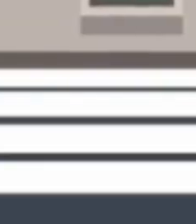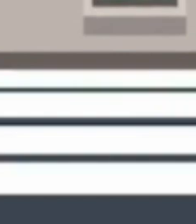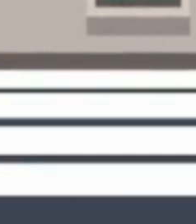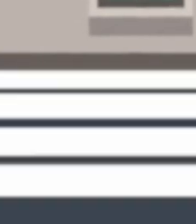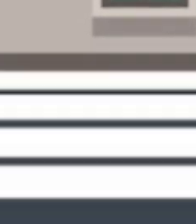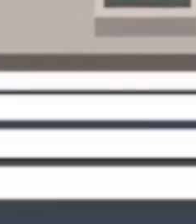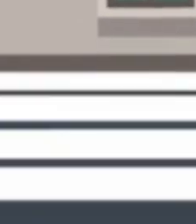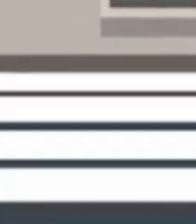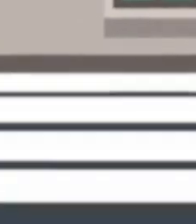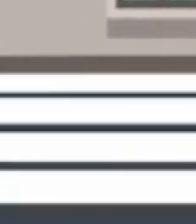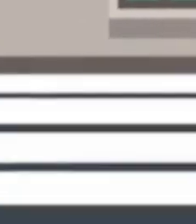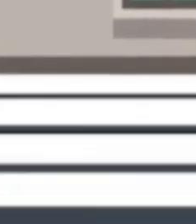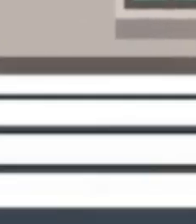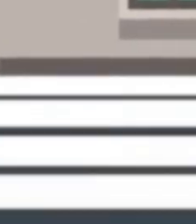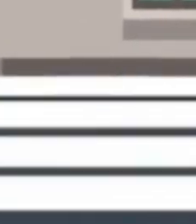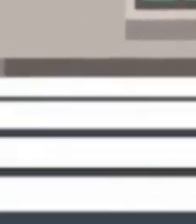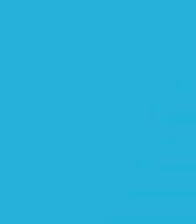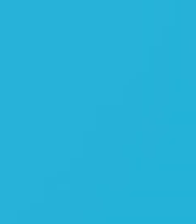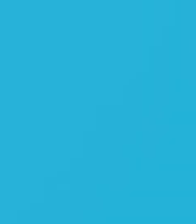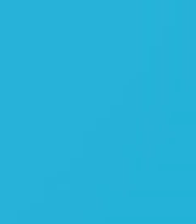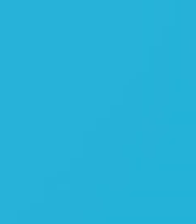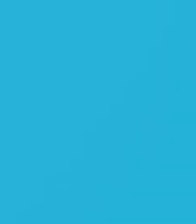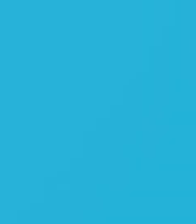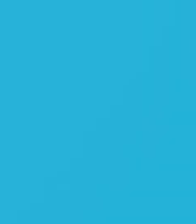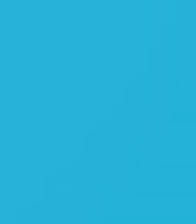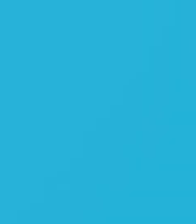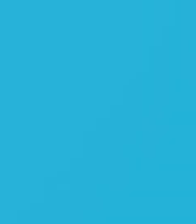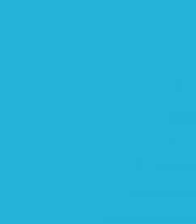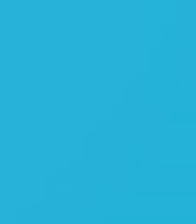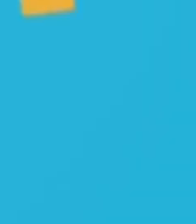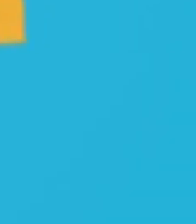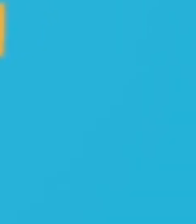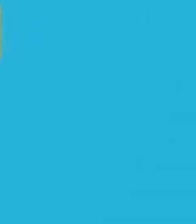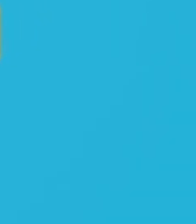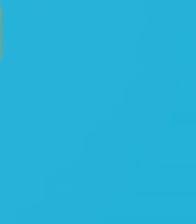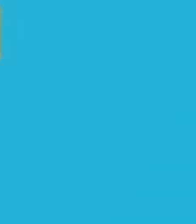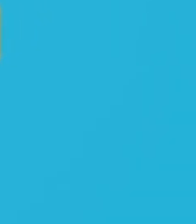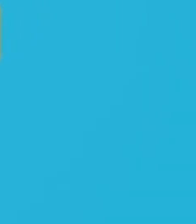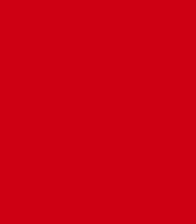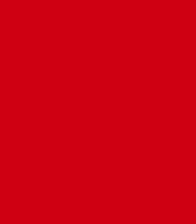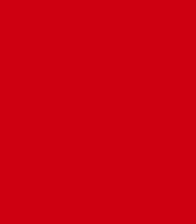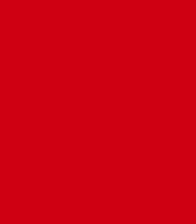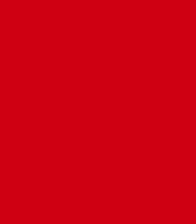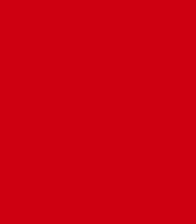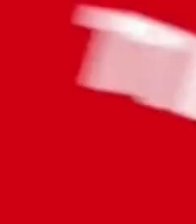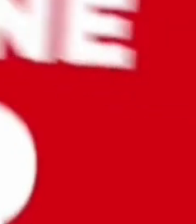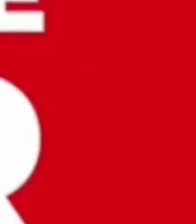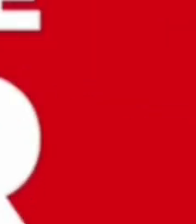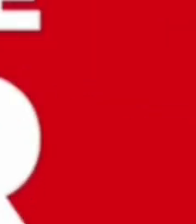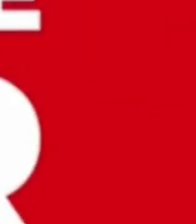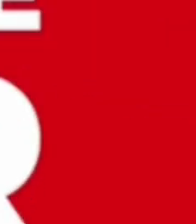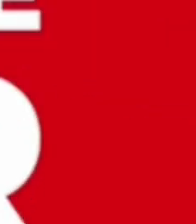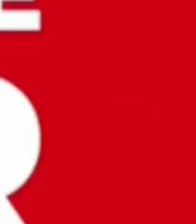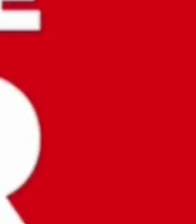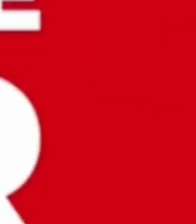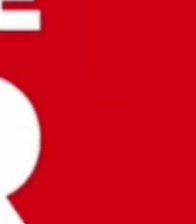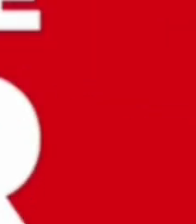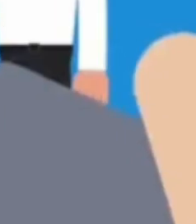elegimos a nuestras máximas autoridades, pero ¿lo haces de manera responsable? Tu voto tiene poder.